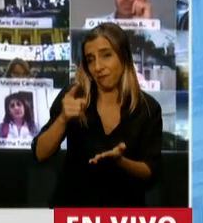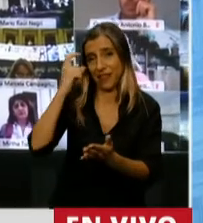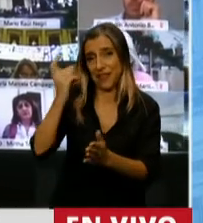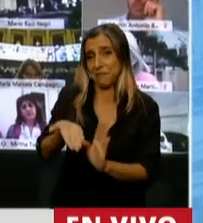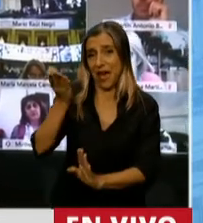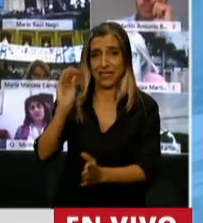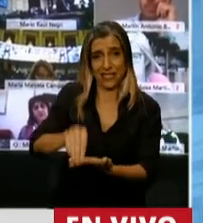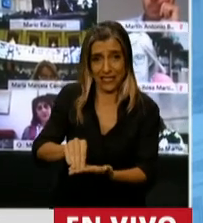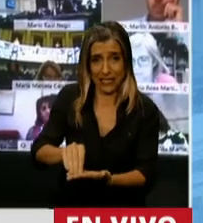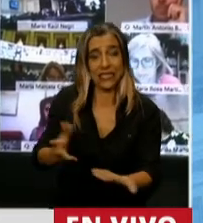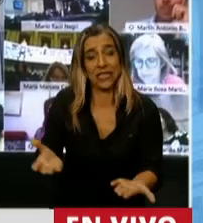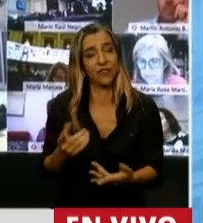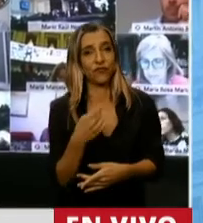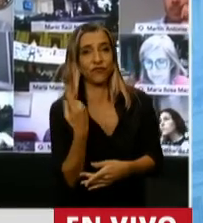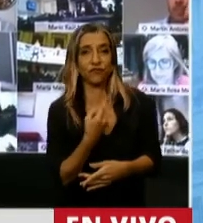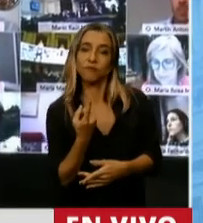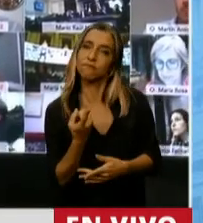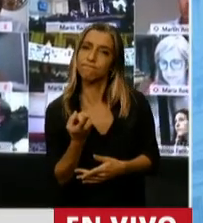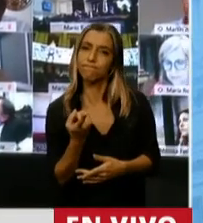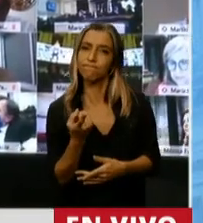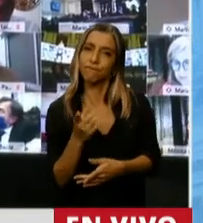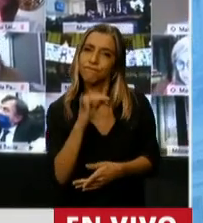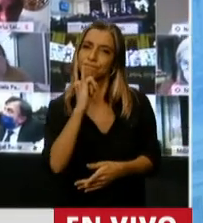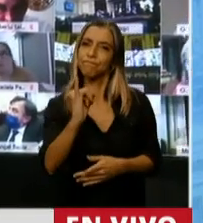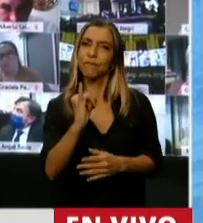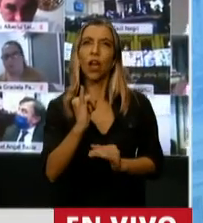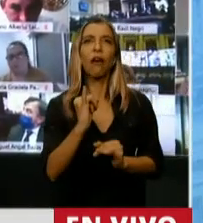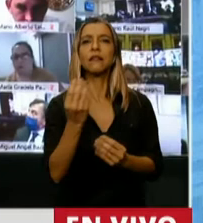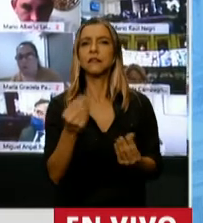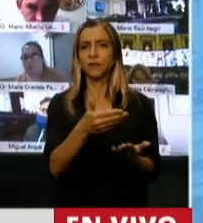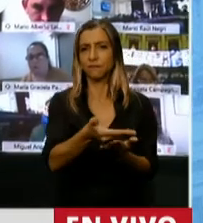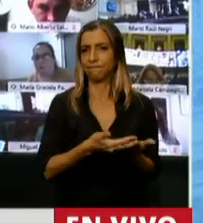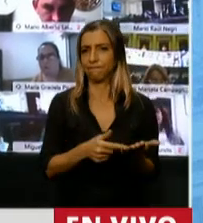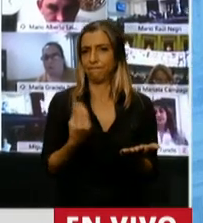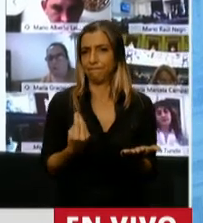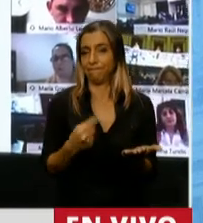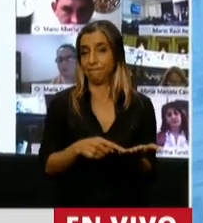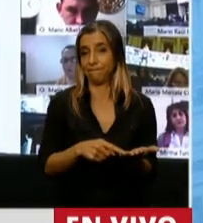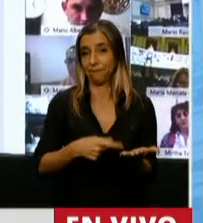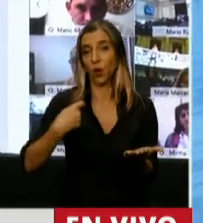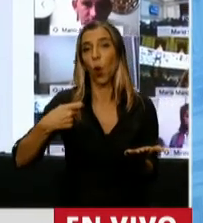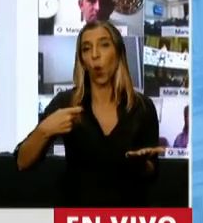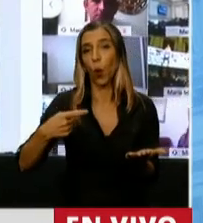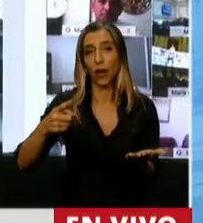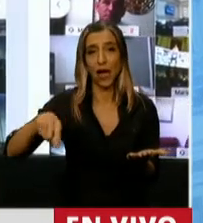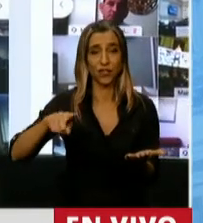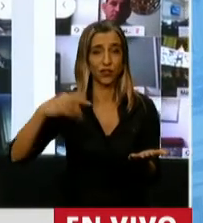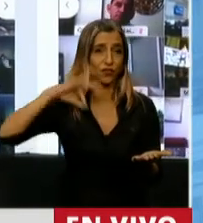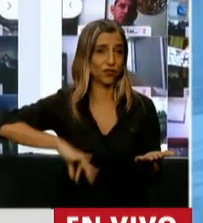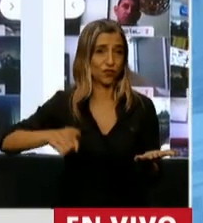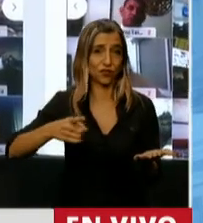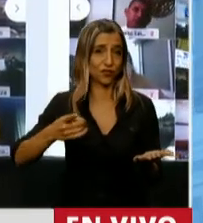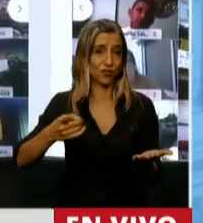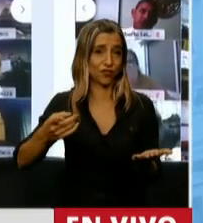Entonces claramente acá lo que se está preanunciando, Presidente, es un ajuste de las jubilaciones, el cual